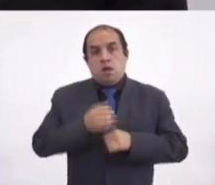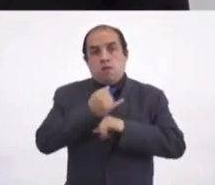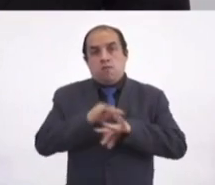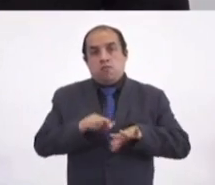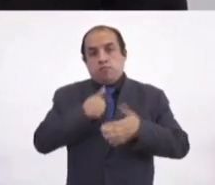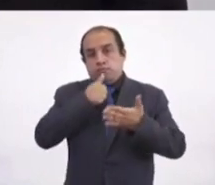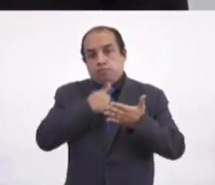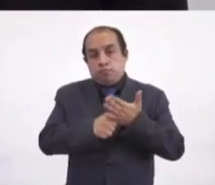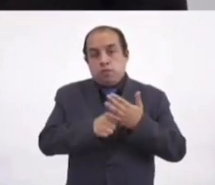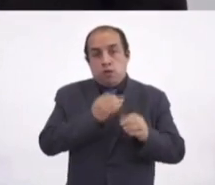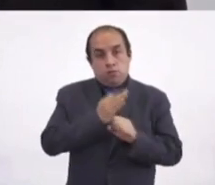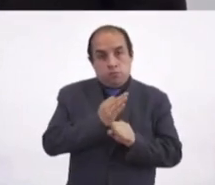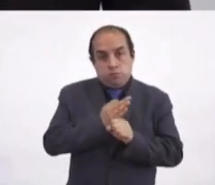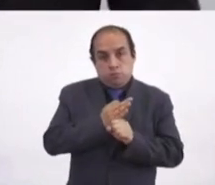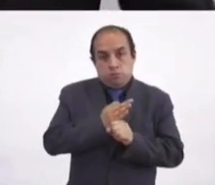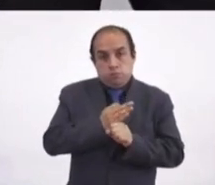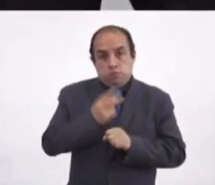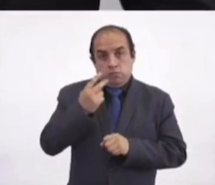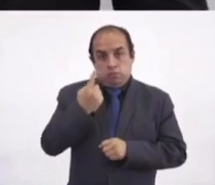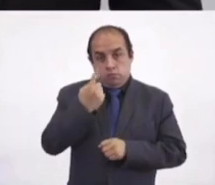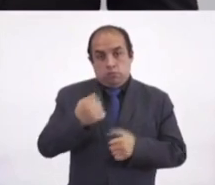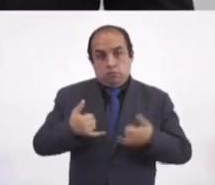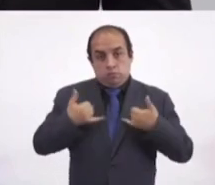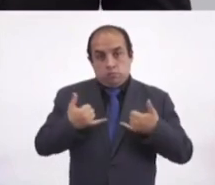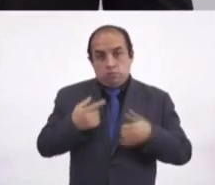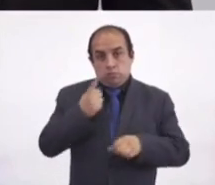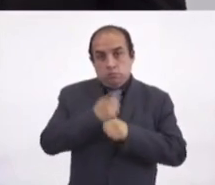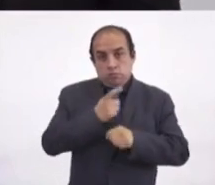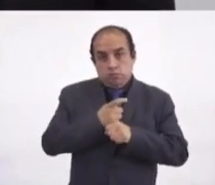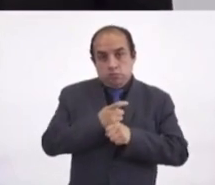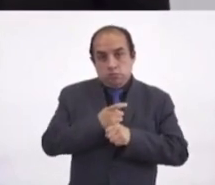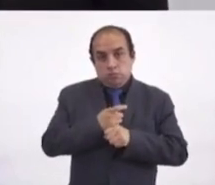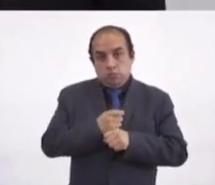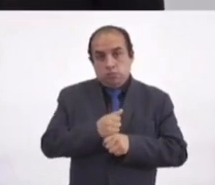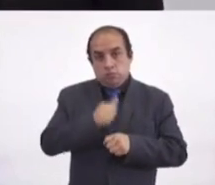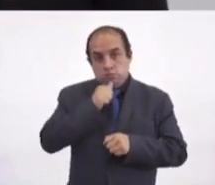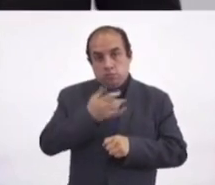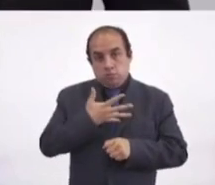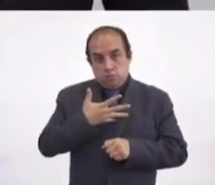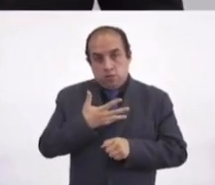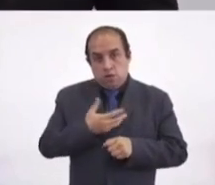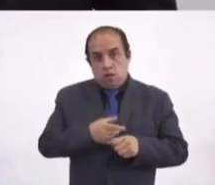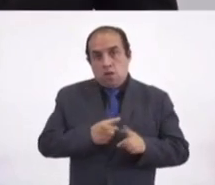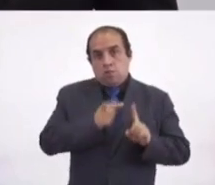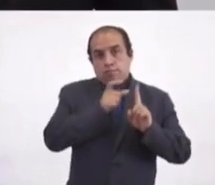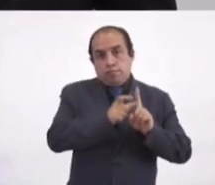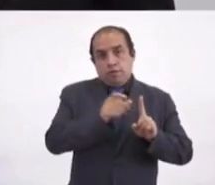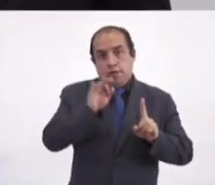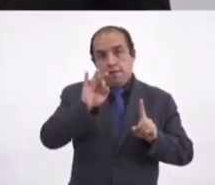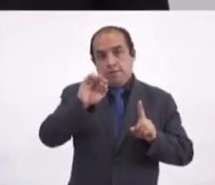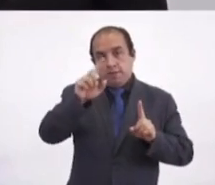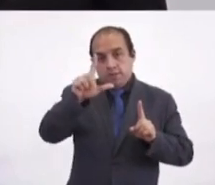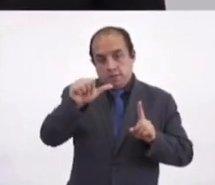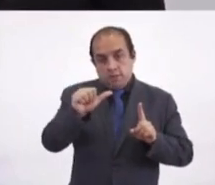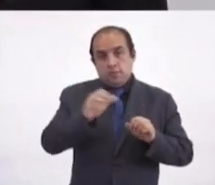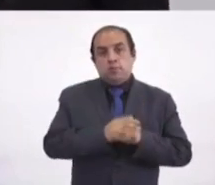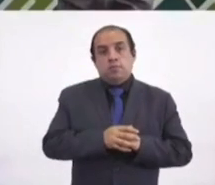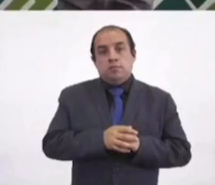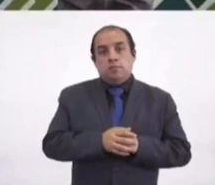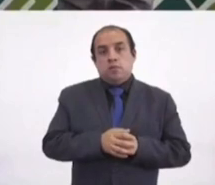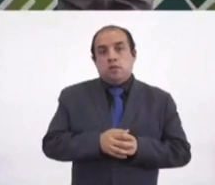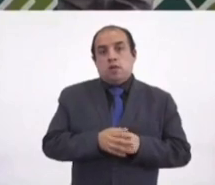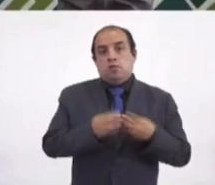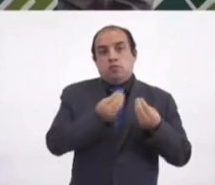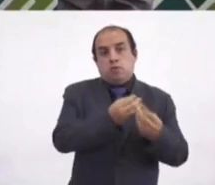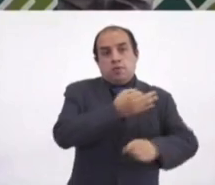Por el momento, uno de los jóvenes, el primero, está todavía en resguardo de la Fiscalía junto con la